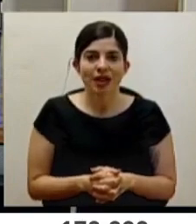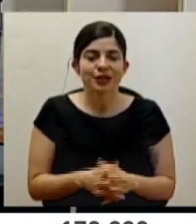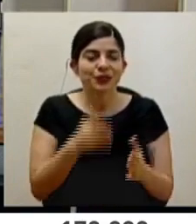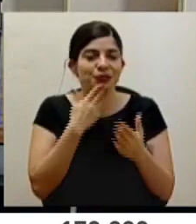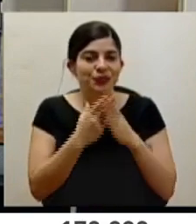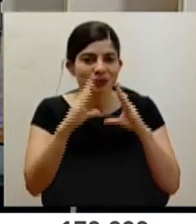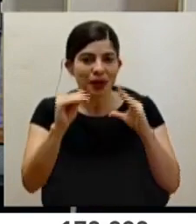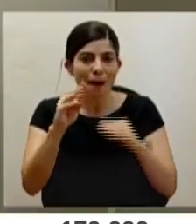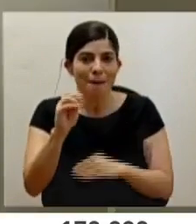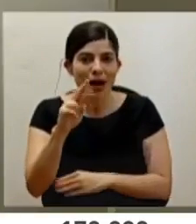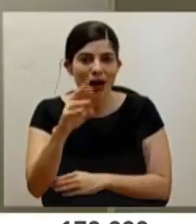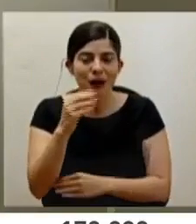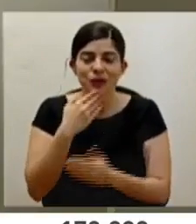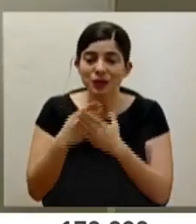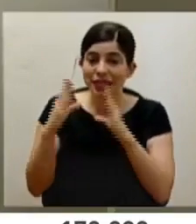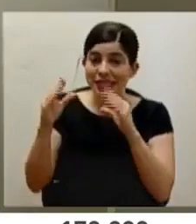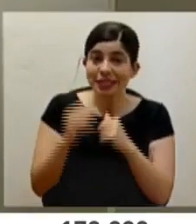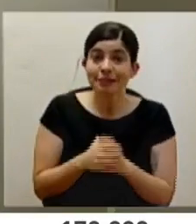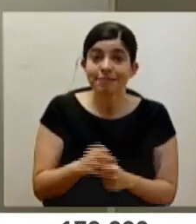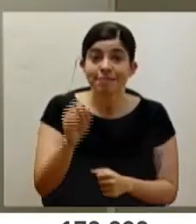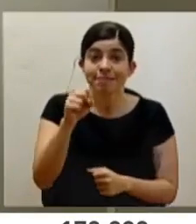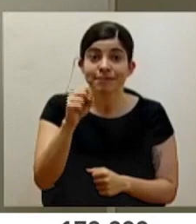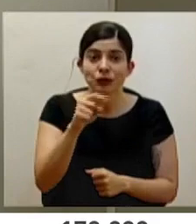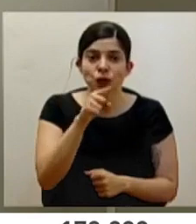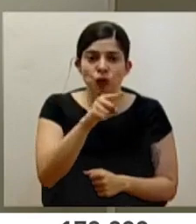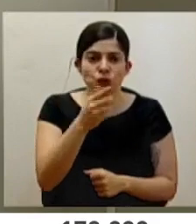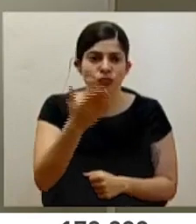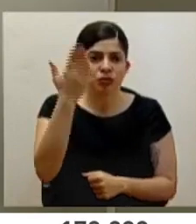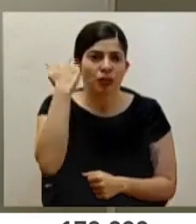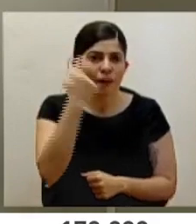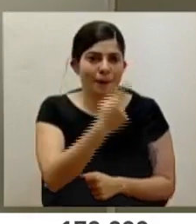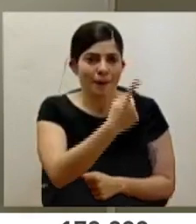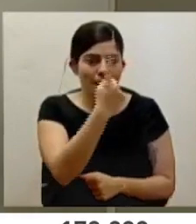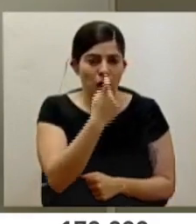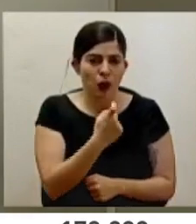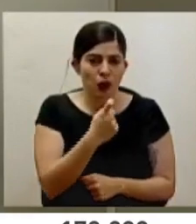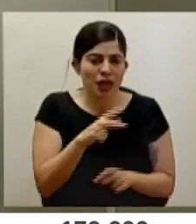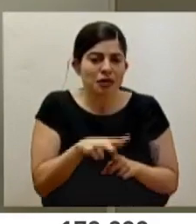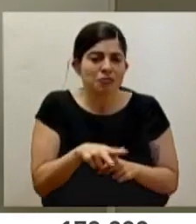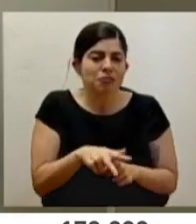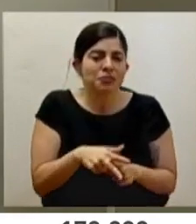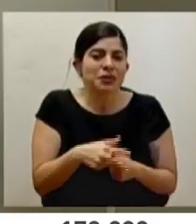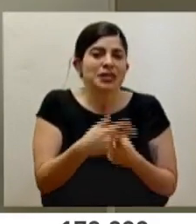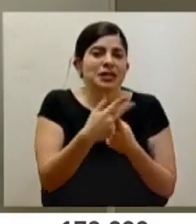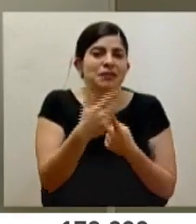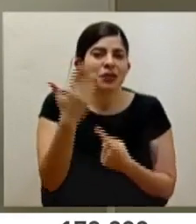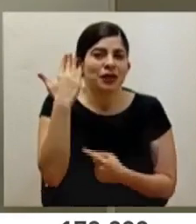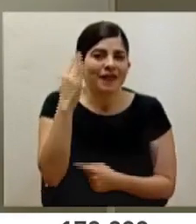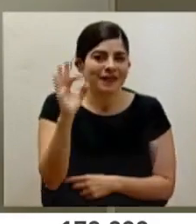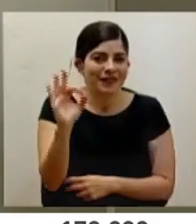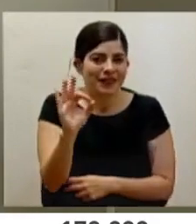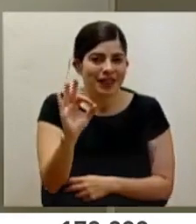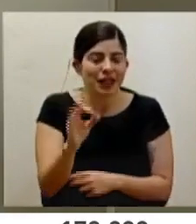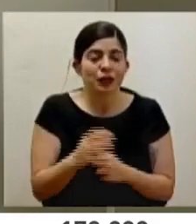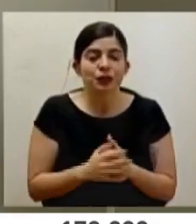Buenas tardes, Marco. Bueno, sí, usted me había hecho esa pregunta a inicios de febrero.